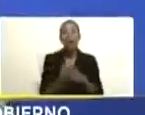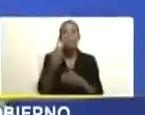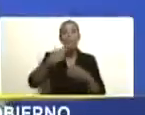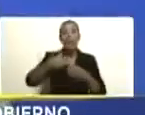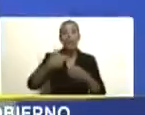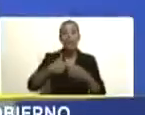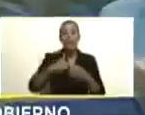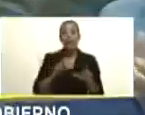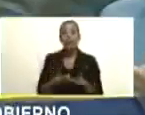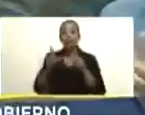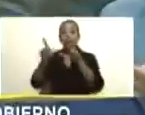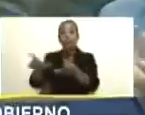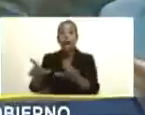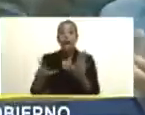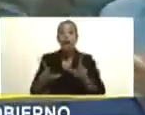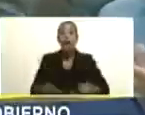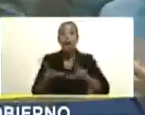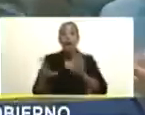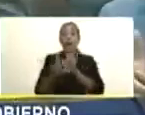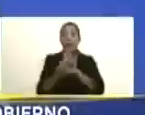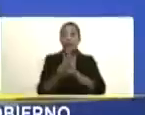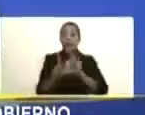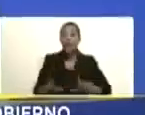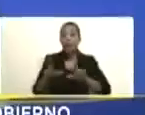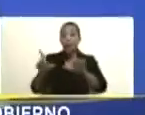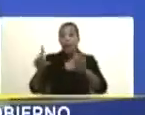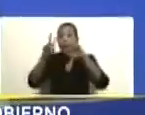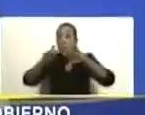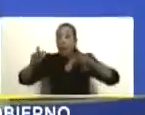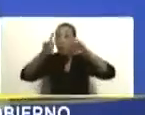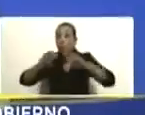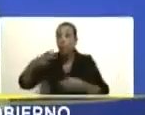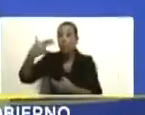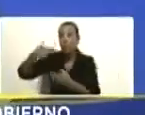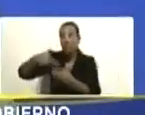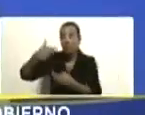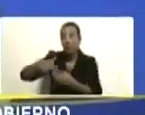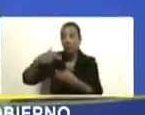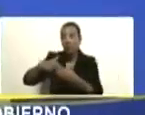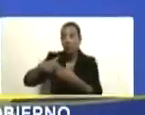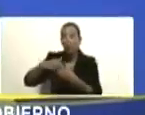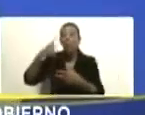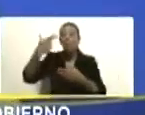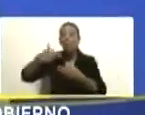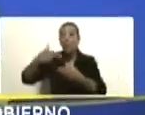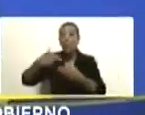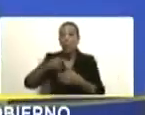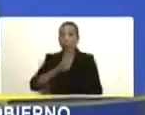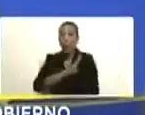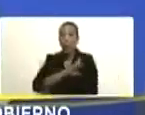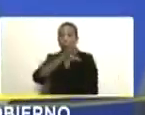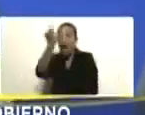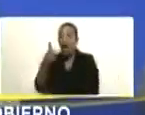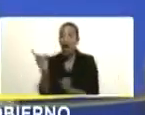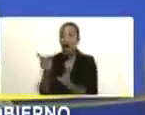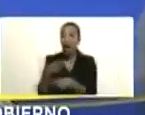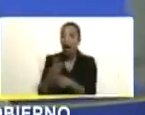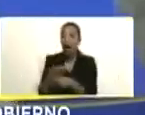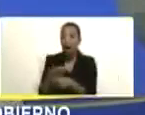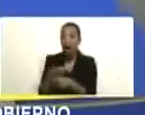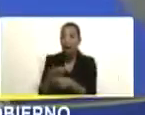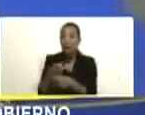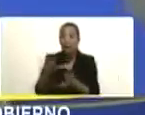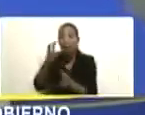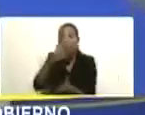las licencias operativas para la exploración y explotación de petróleo gas y